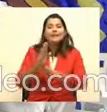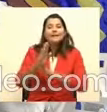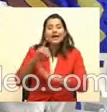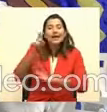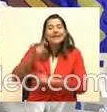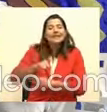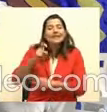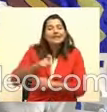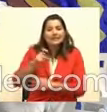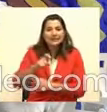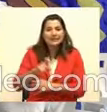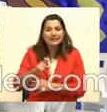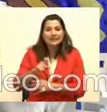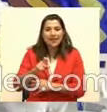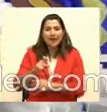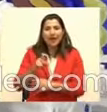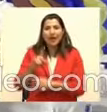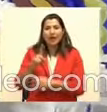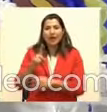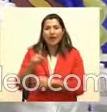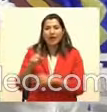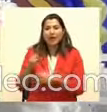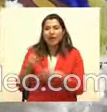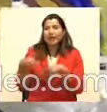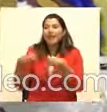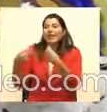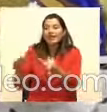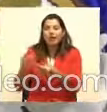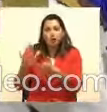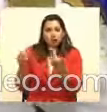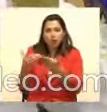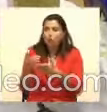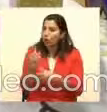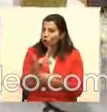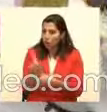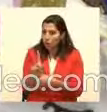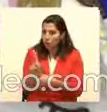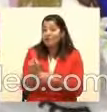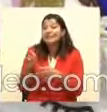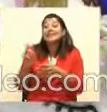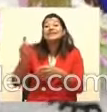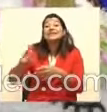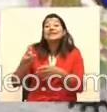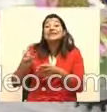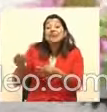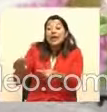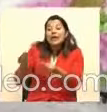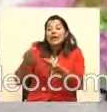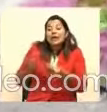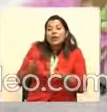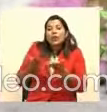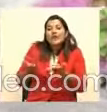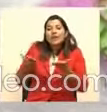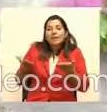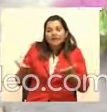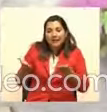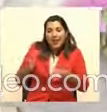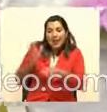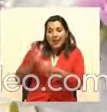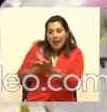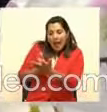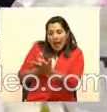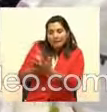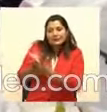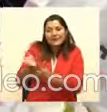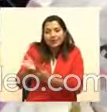deme. No, no, no. No, no, Es deme, sí, pero deme las herramientas, deme el vehículo para poder llegar a donde quiero